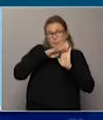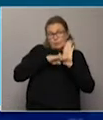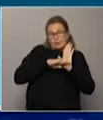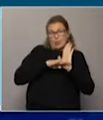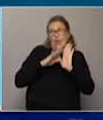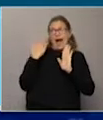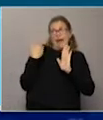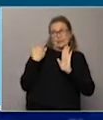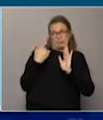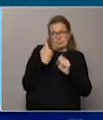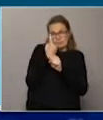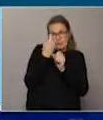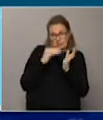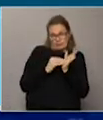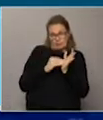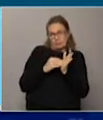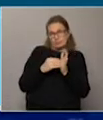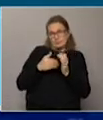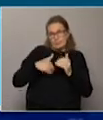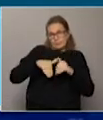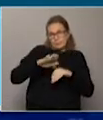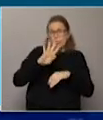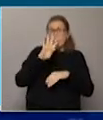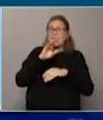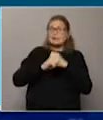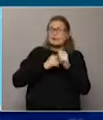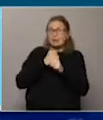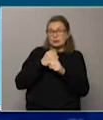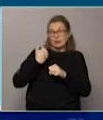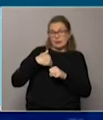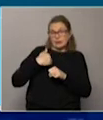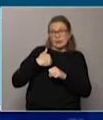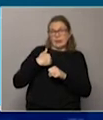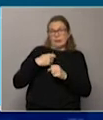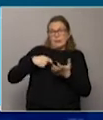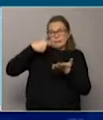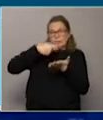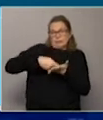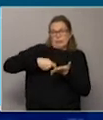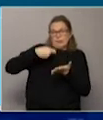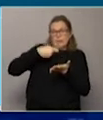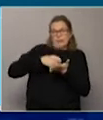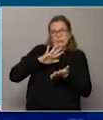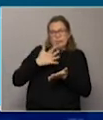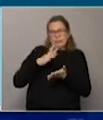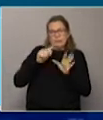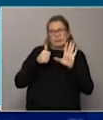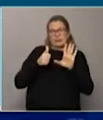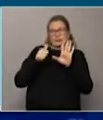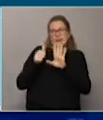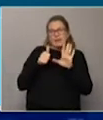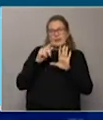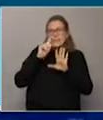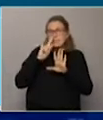originalmente. Básicamente, en los próximos cuatro años, Argentina tendría que haber pagado más o menos 66